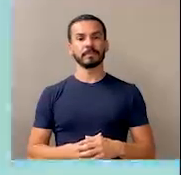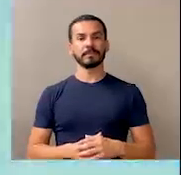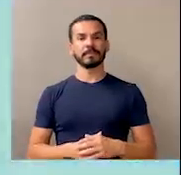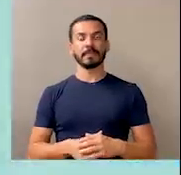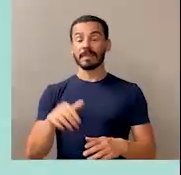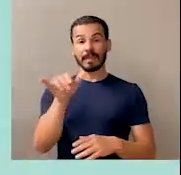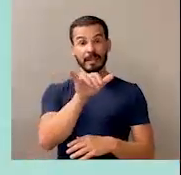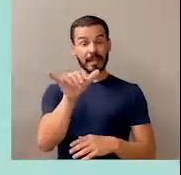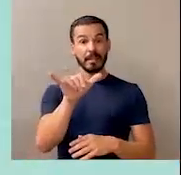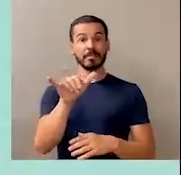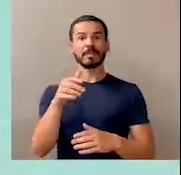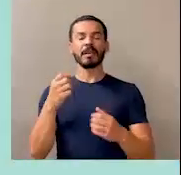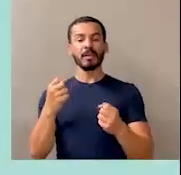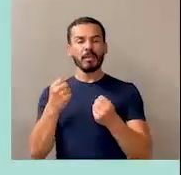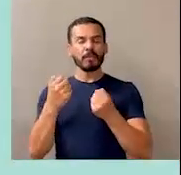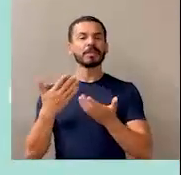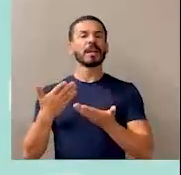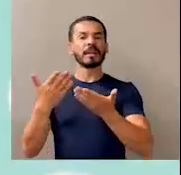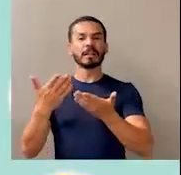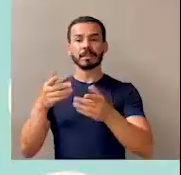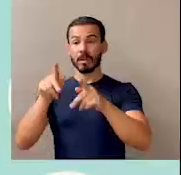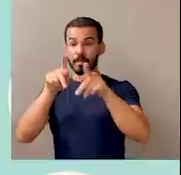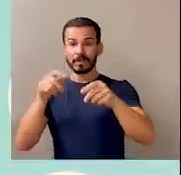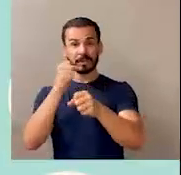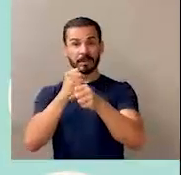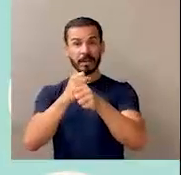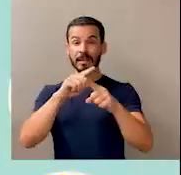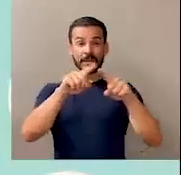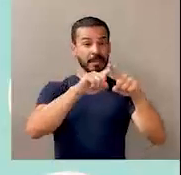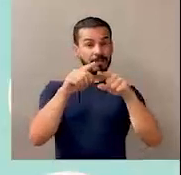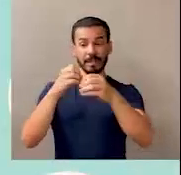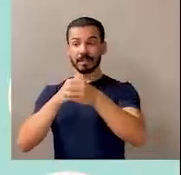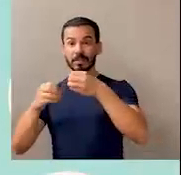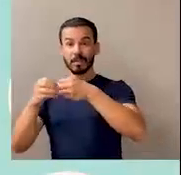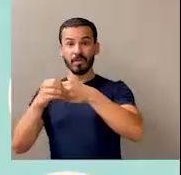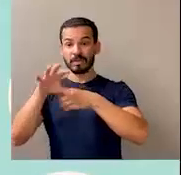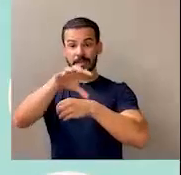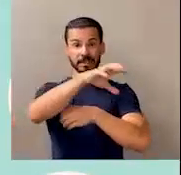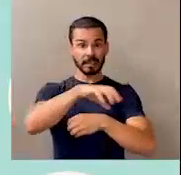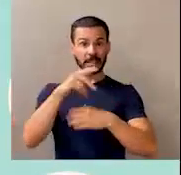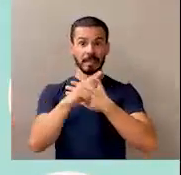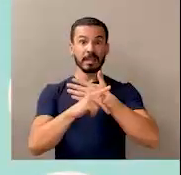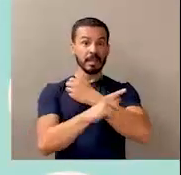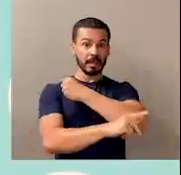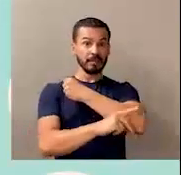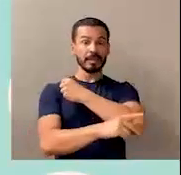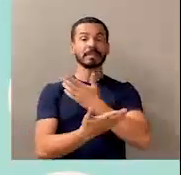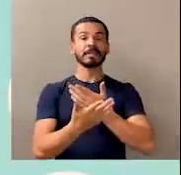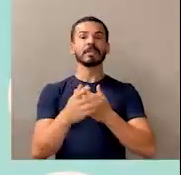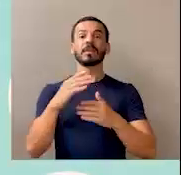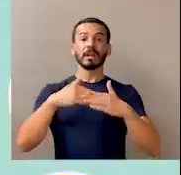De igual manera, se fortaleció el recurso humano técnico de las diferentes oficinas locales del país, con un incremento de